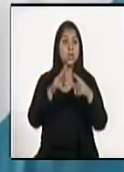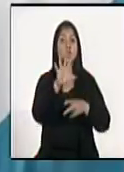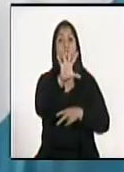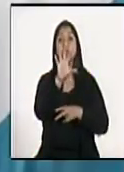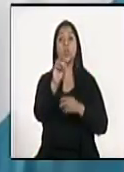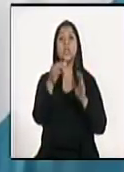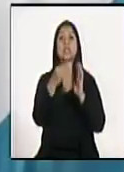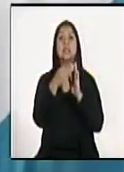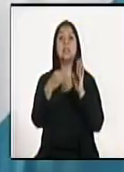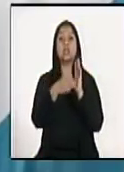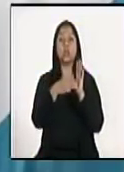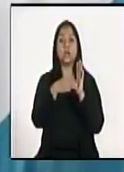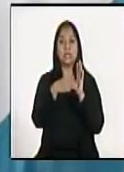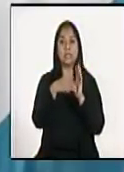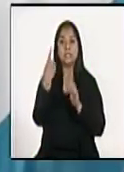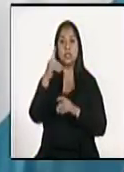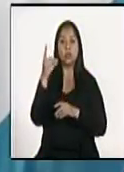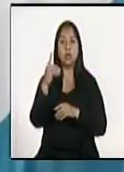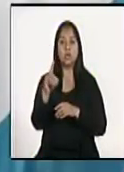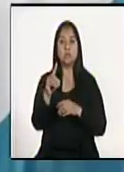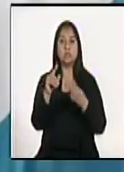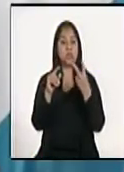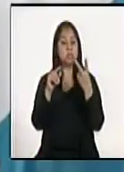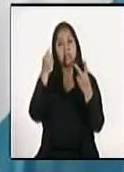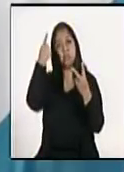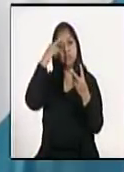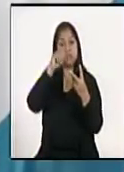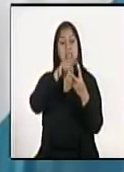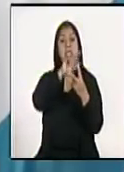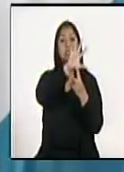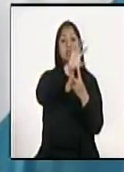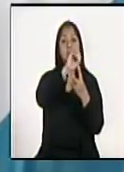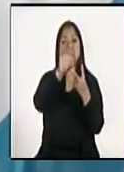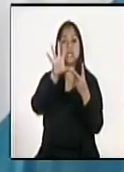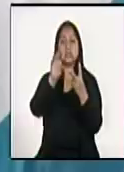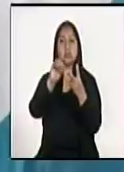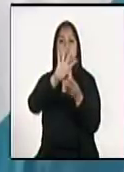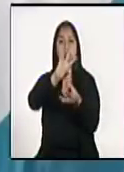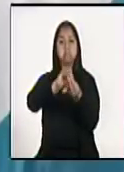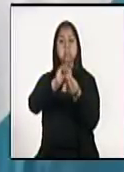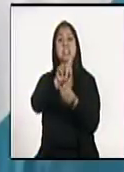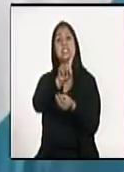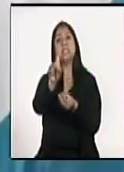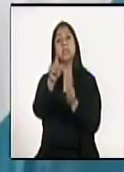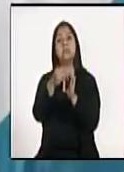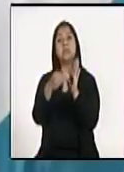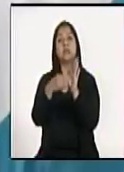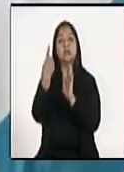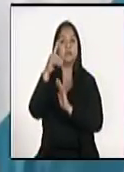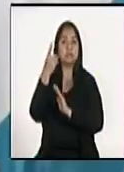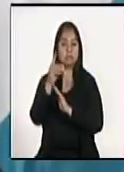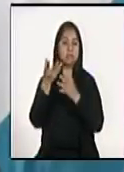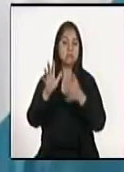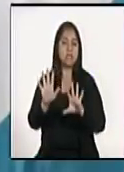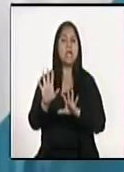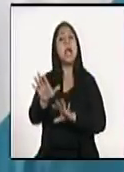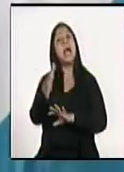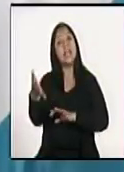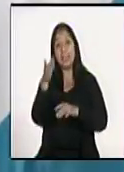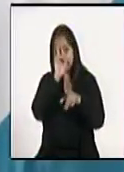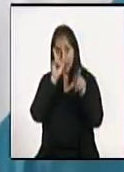millones de dólares cada día, es decir, 100 millones en los dos días. Y el día de ayer, donde nuevamente se observa una demanda extraordinaria,